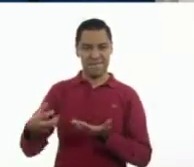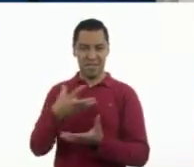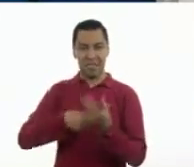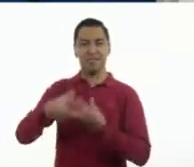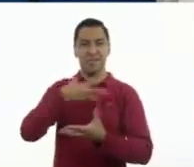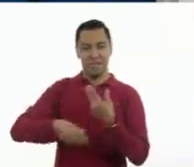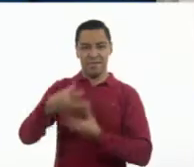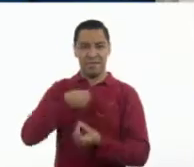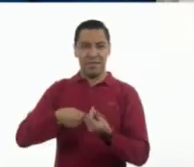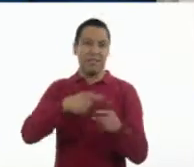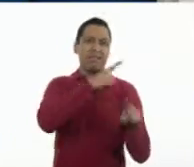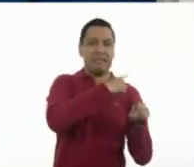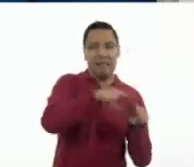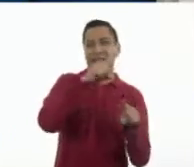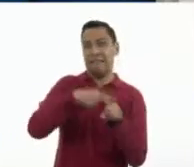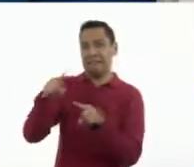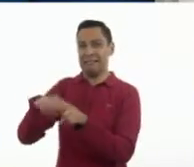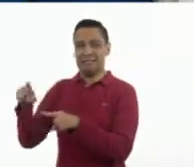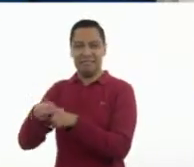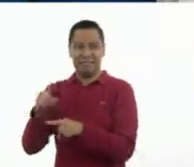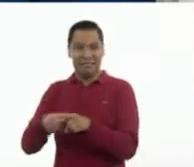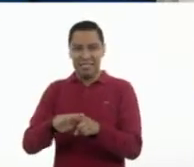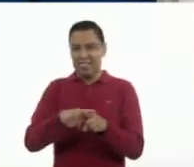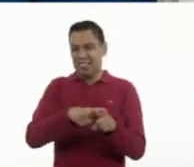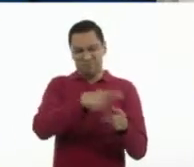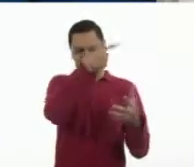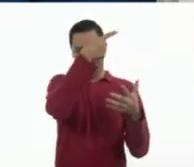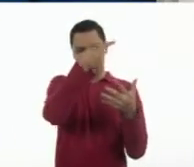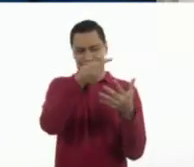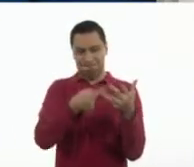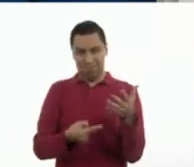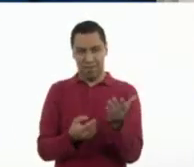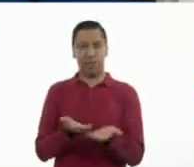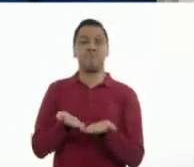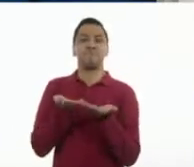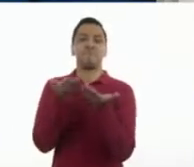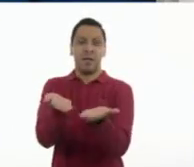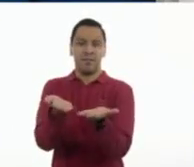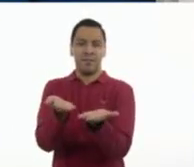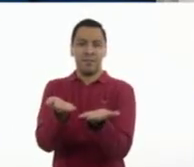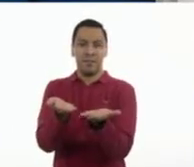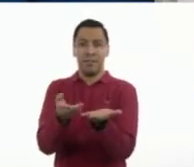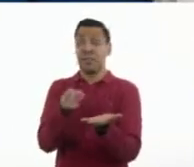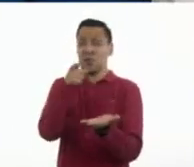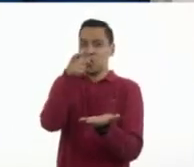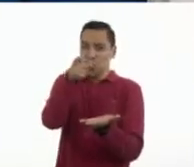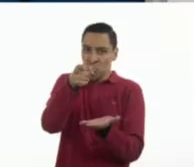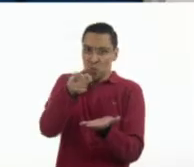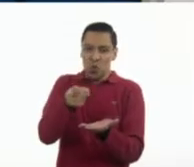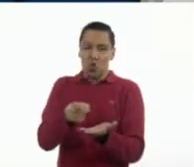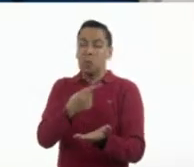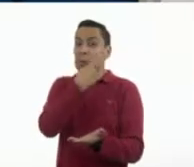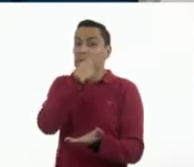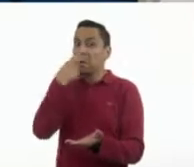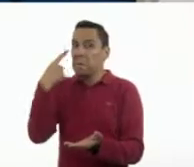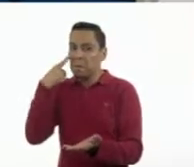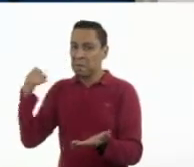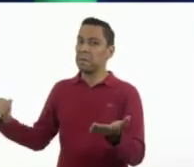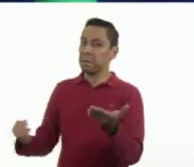sino una variedad inmensa de productos y servicios. Y así podemos elegir el que mejor o el que más nos conviene.